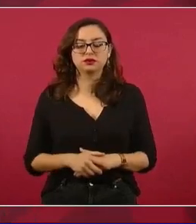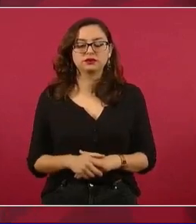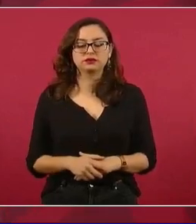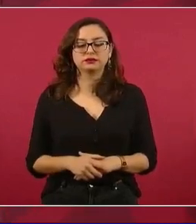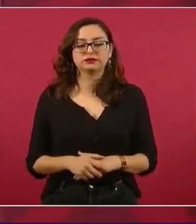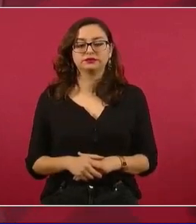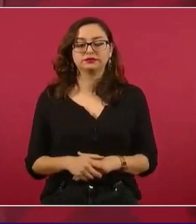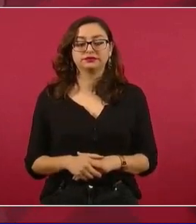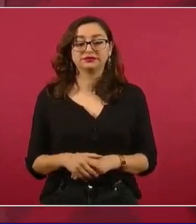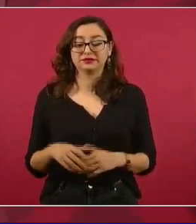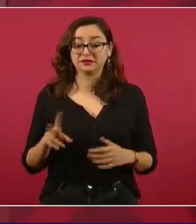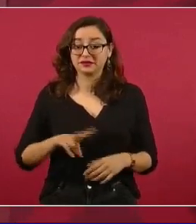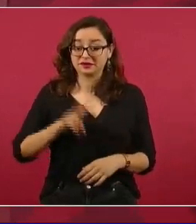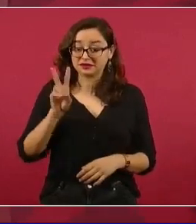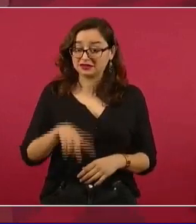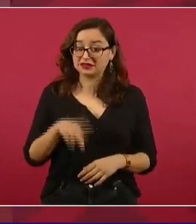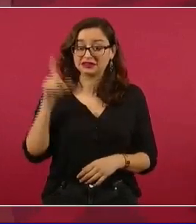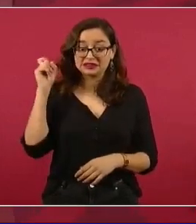88,